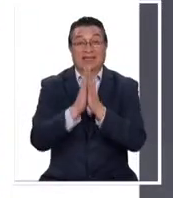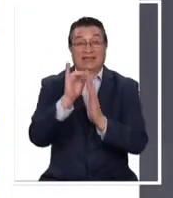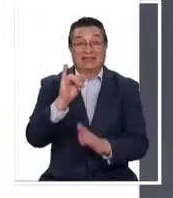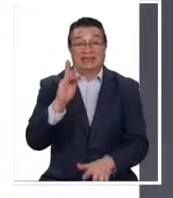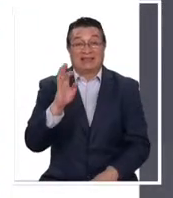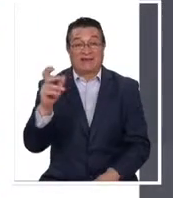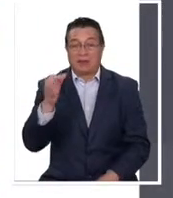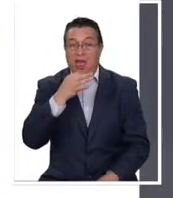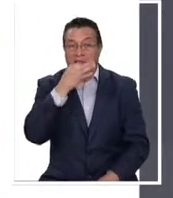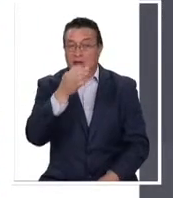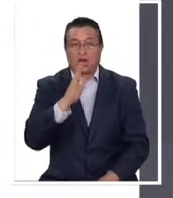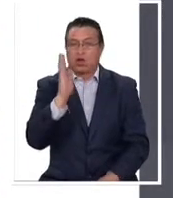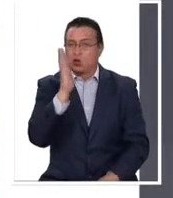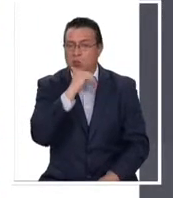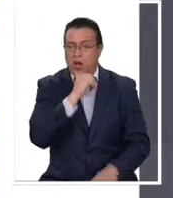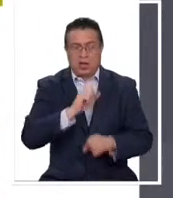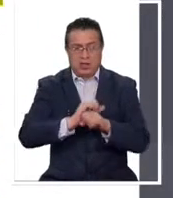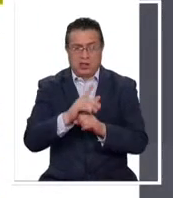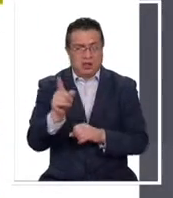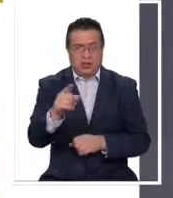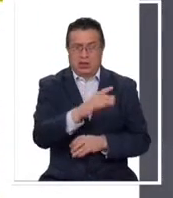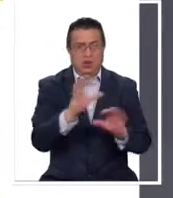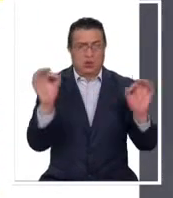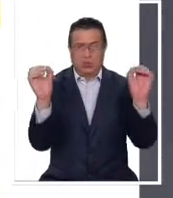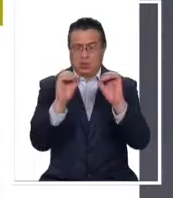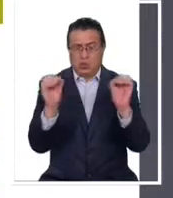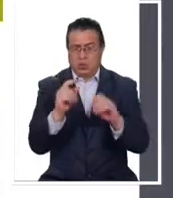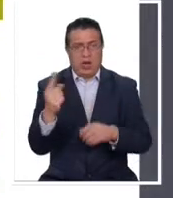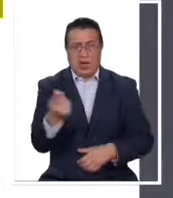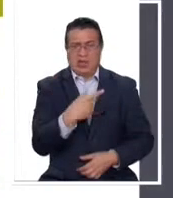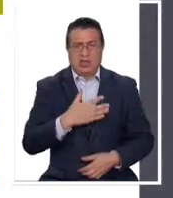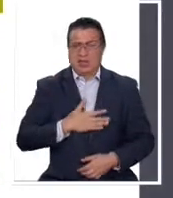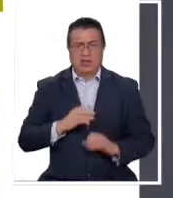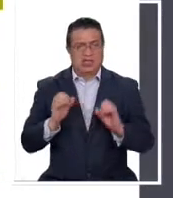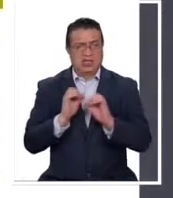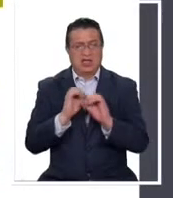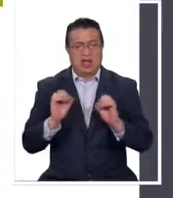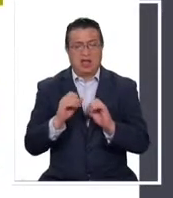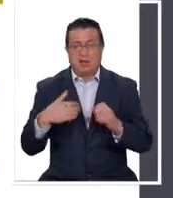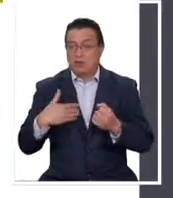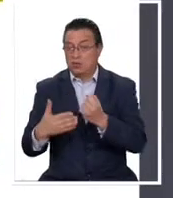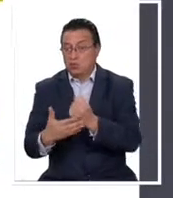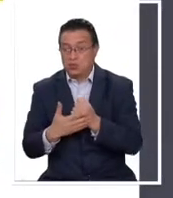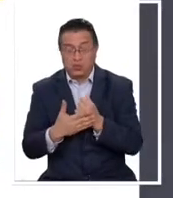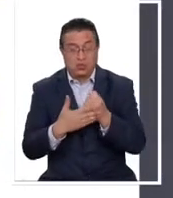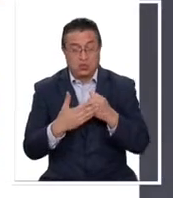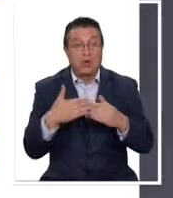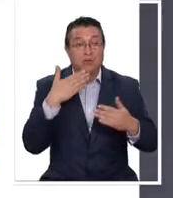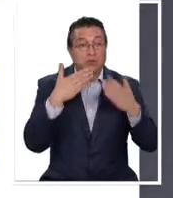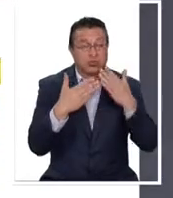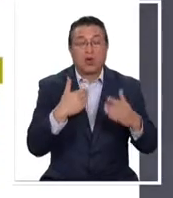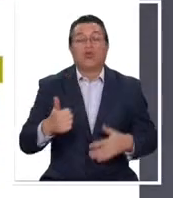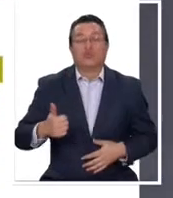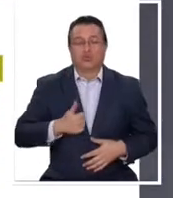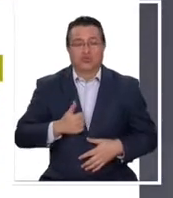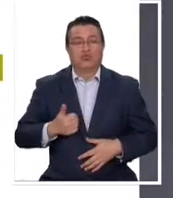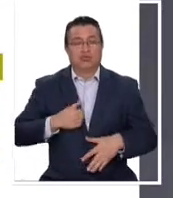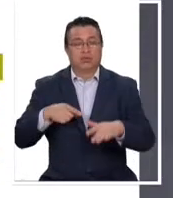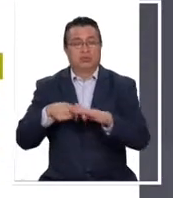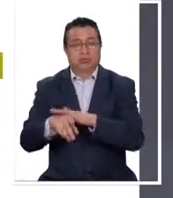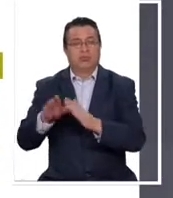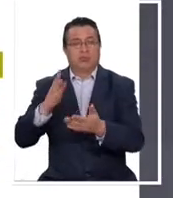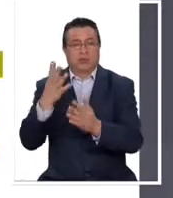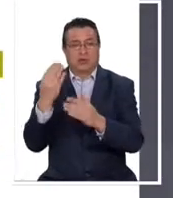dijo que no existen trabajadores contagiados en ninguna tienda de la cadena. Y que sus colaboradores contagiados están cumpliendo cuarentena